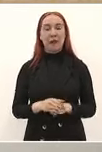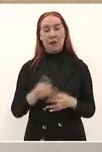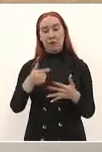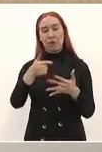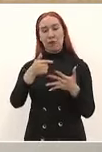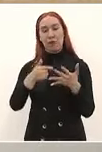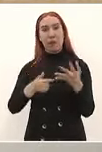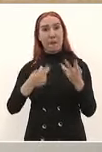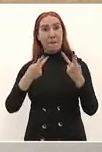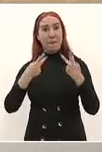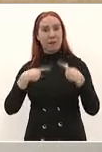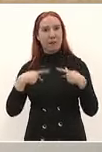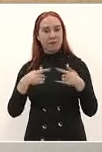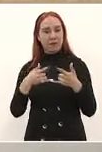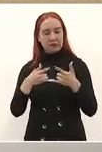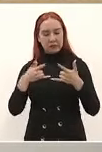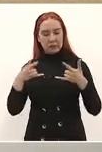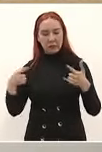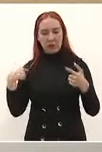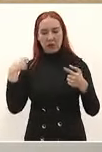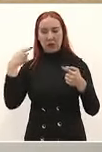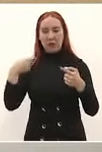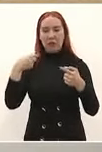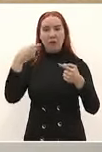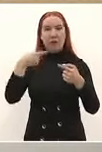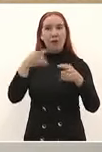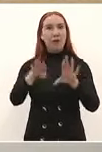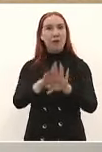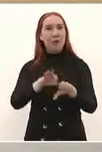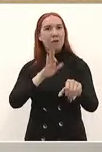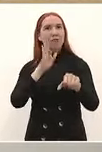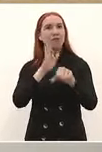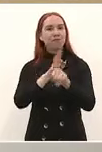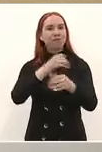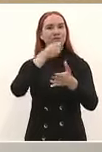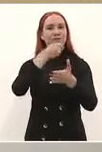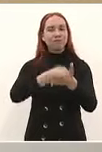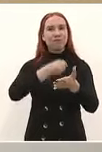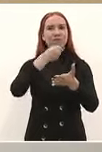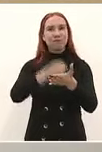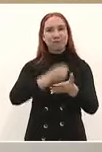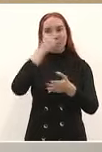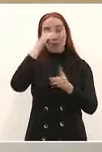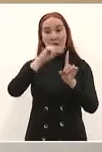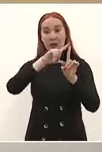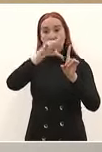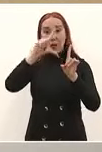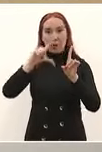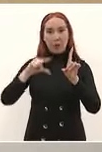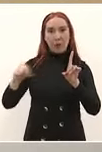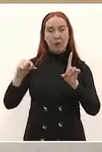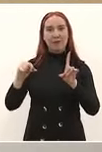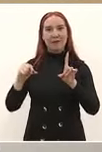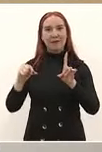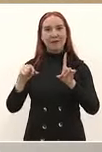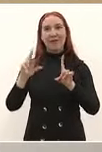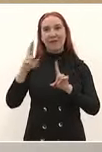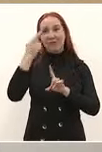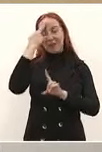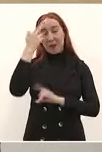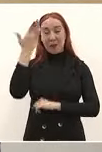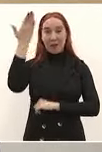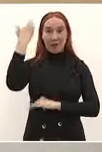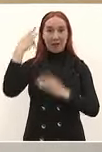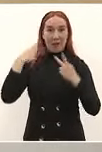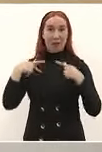nuestra república cuando querían los franceses